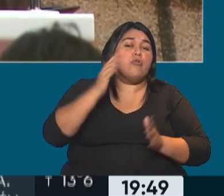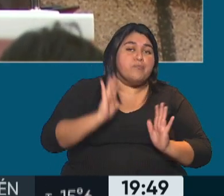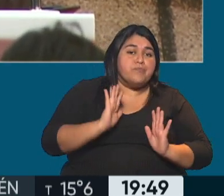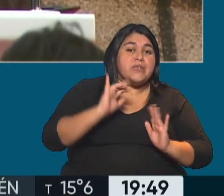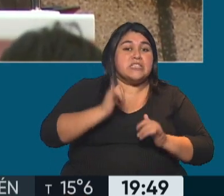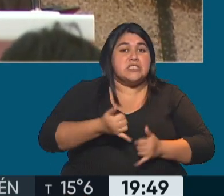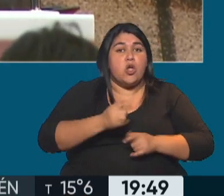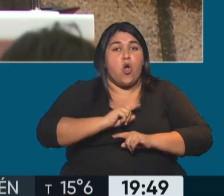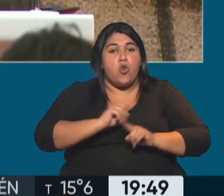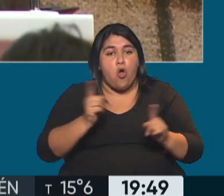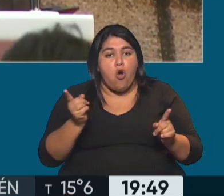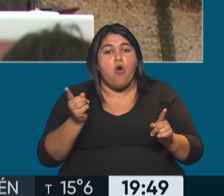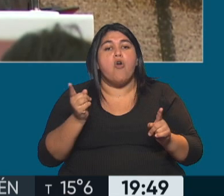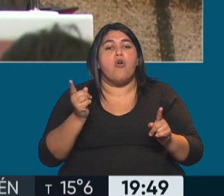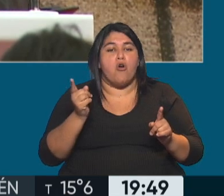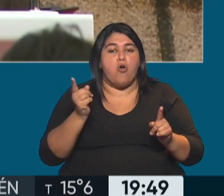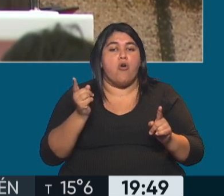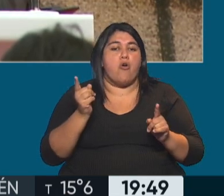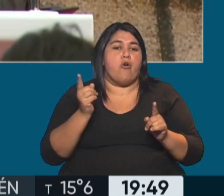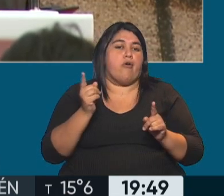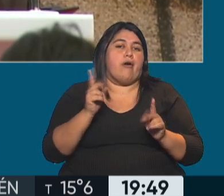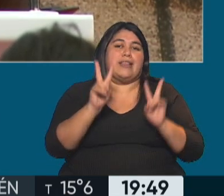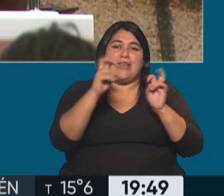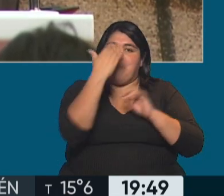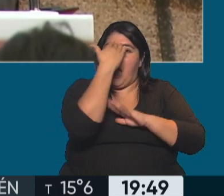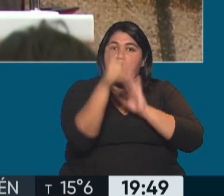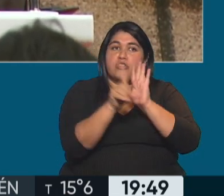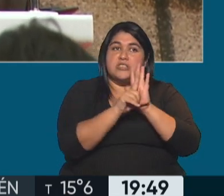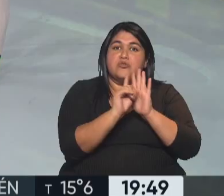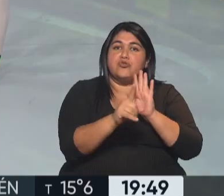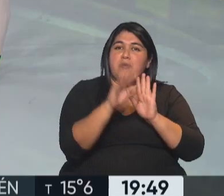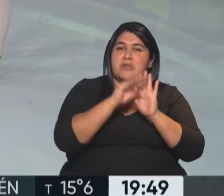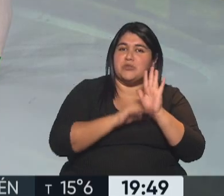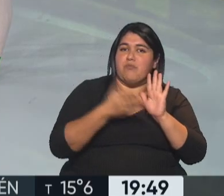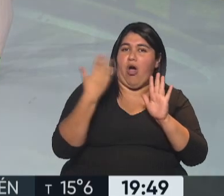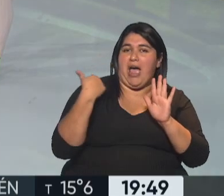finalmente, optan por dejar atrás la constitución pinochetista. Perfecto, gracias, Leti.